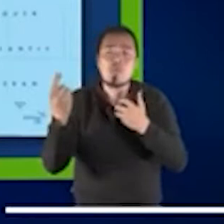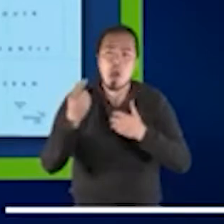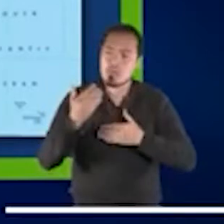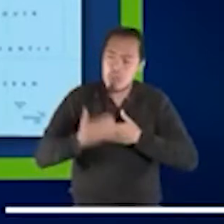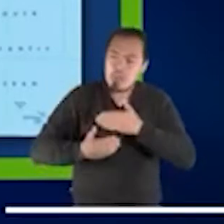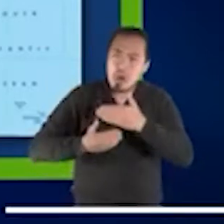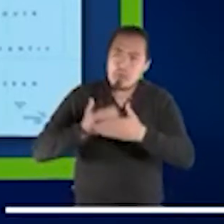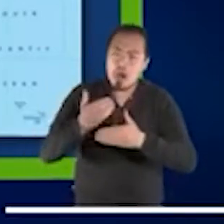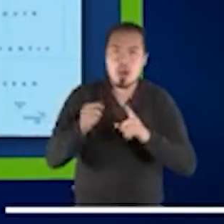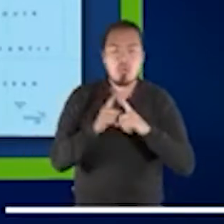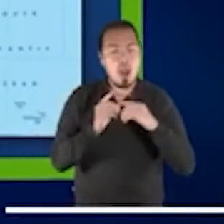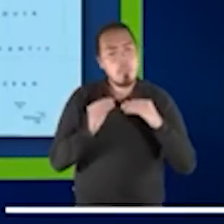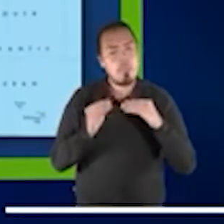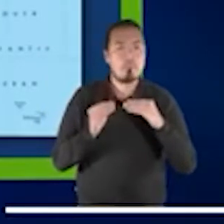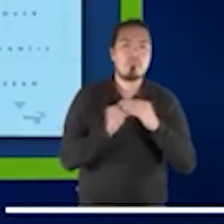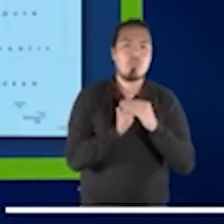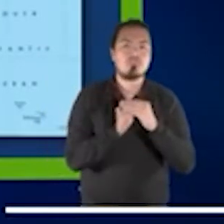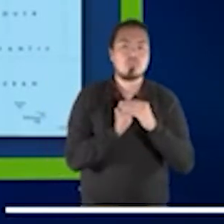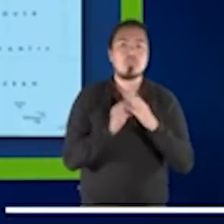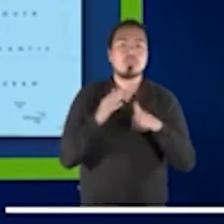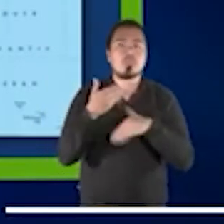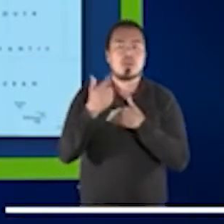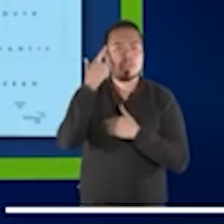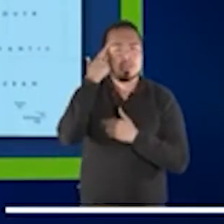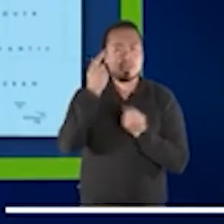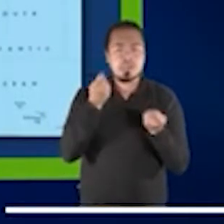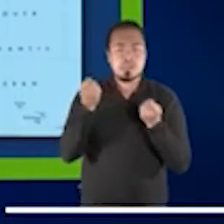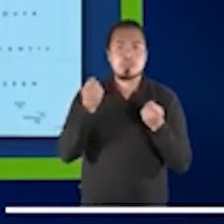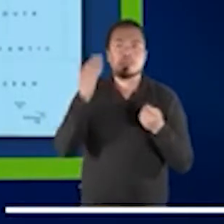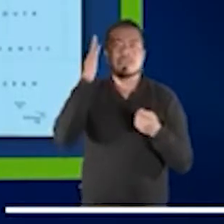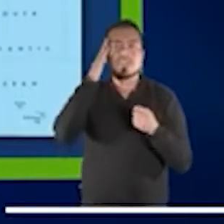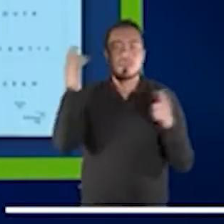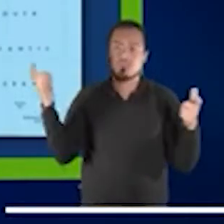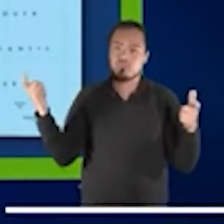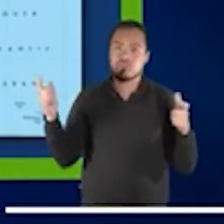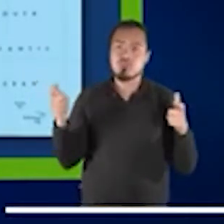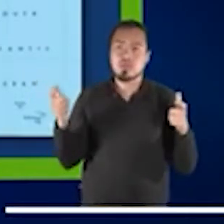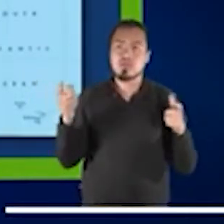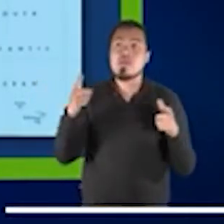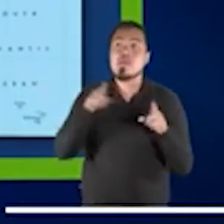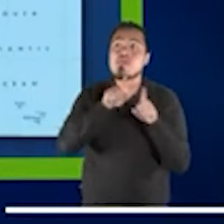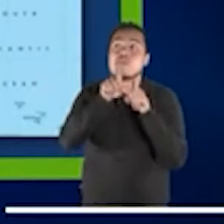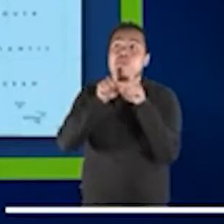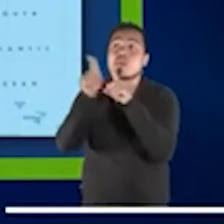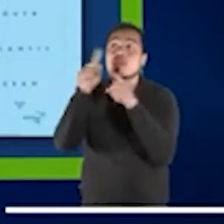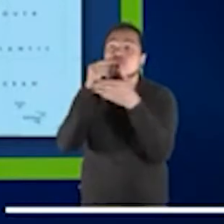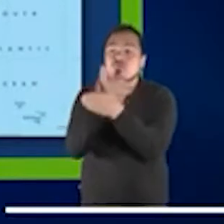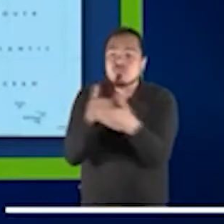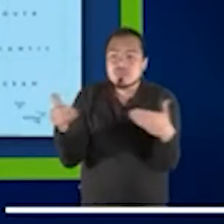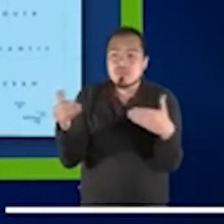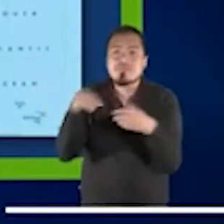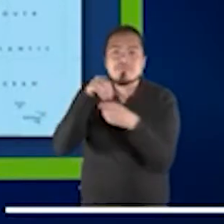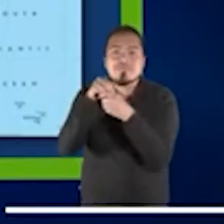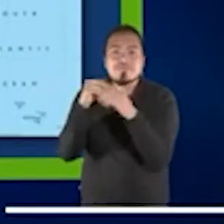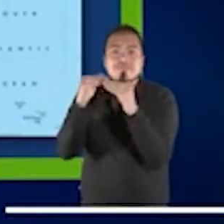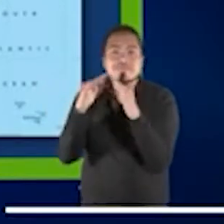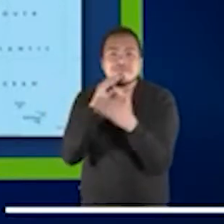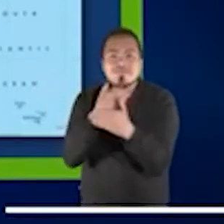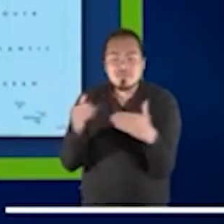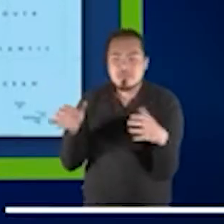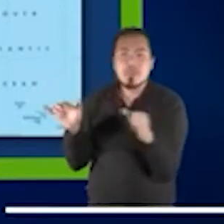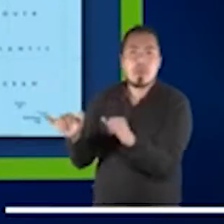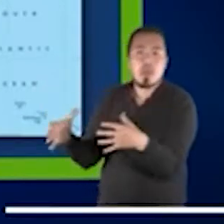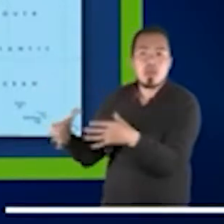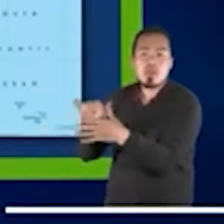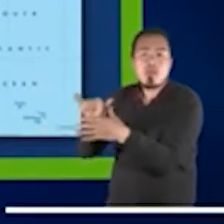poder reducir el número de personas en detención, de los niños en detención, se ha desarrollado una cierta